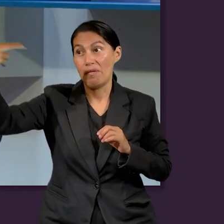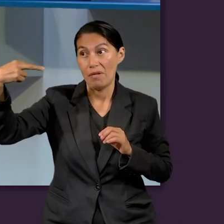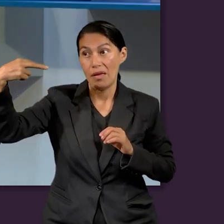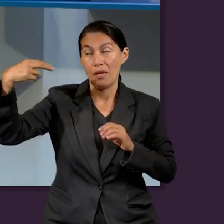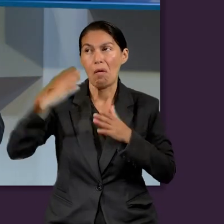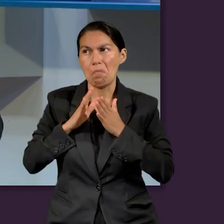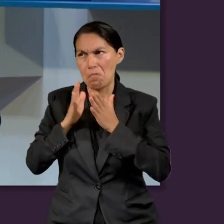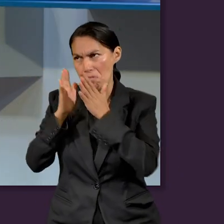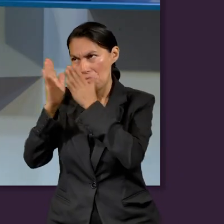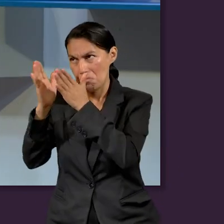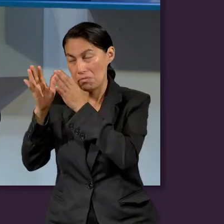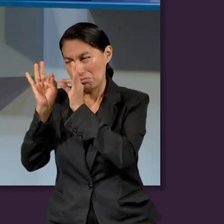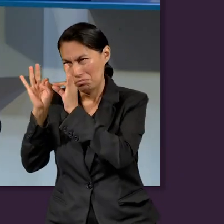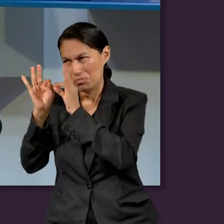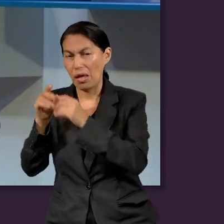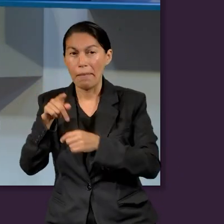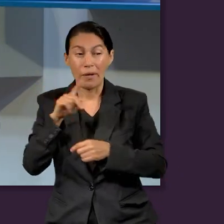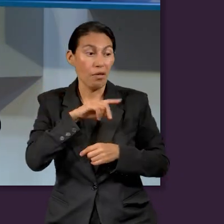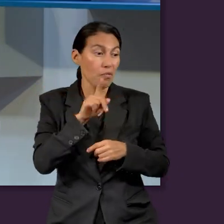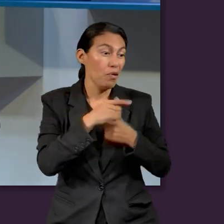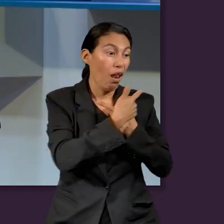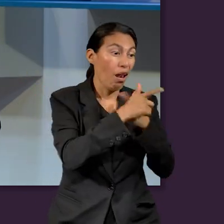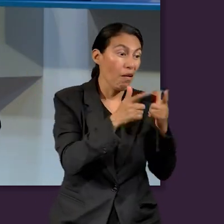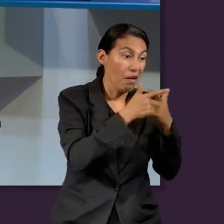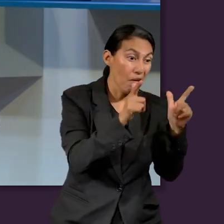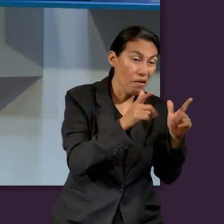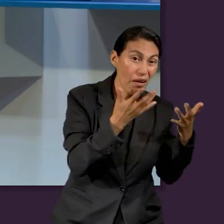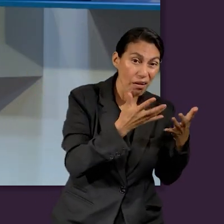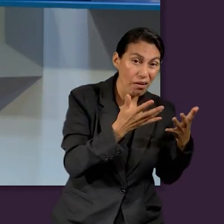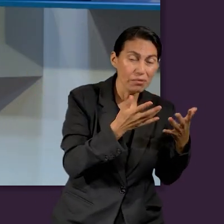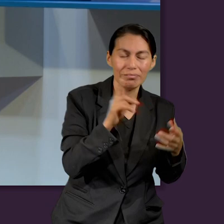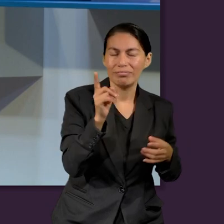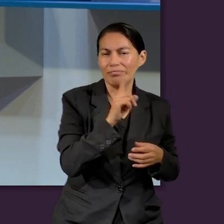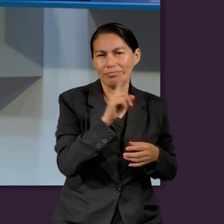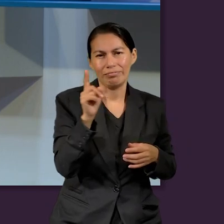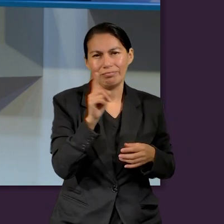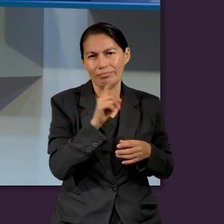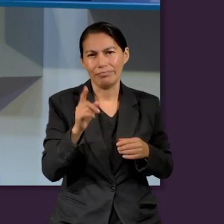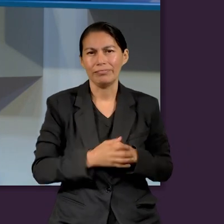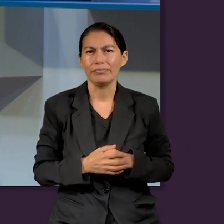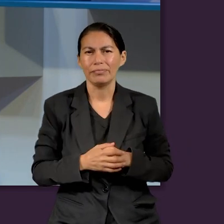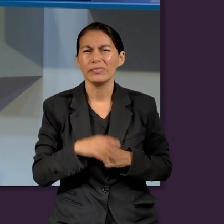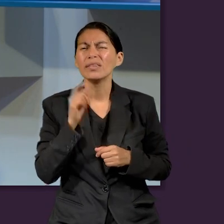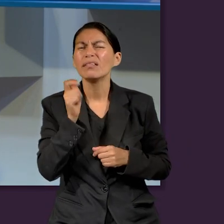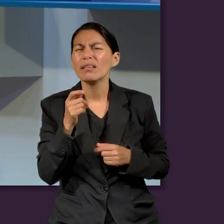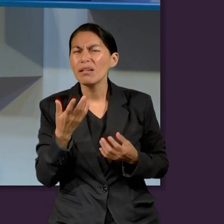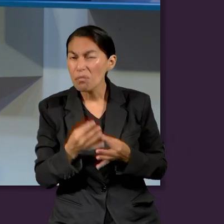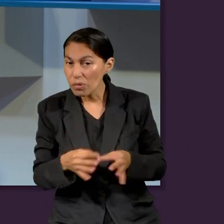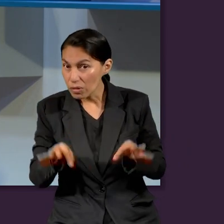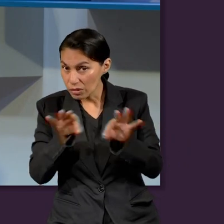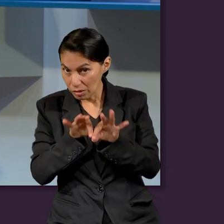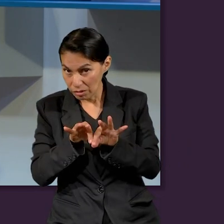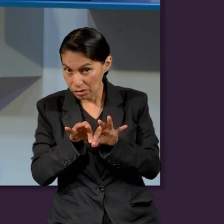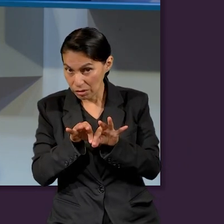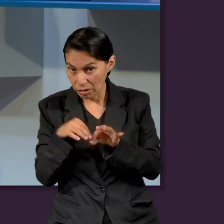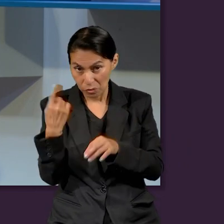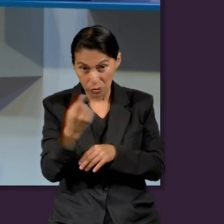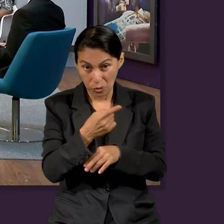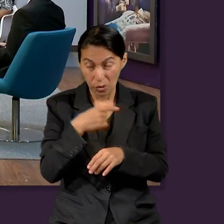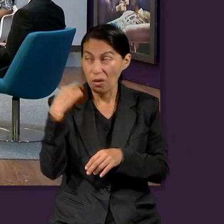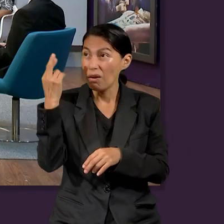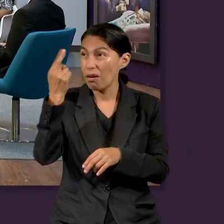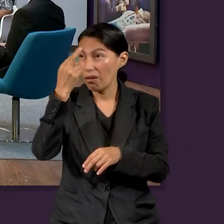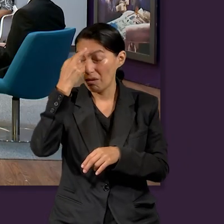está viendo, no sé qué está pasando, y vamos a hacer lo que nosotros decidamos. Así que cuán importante es poder